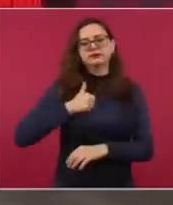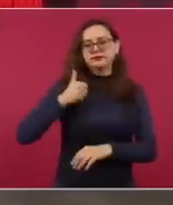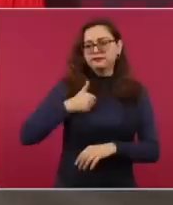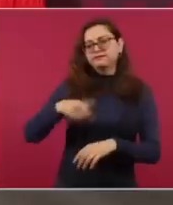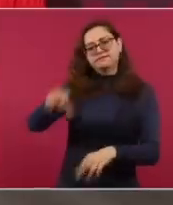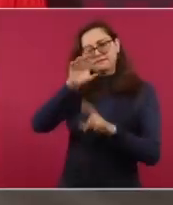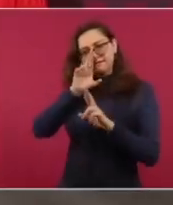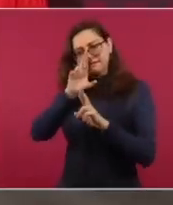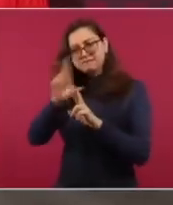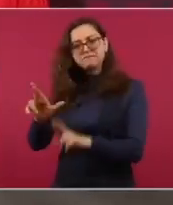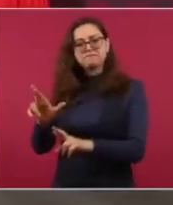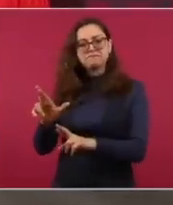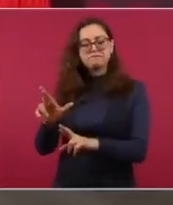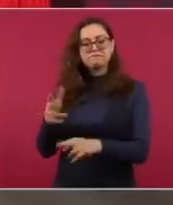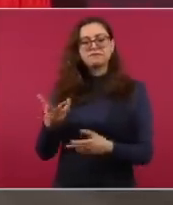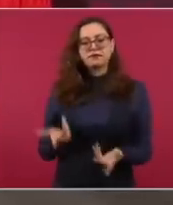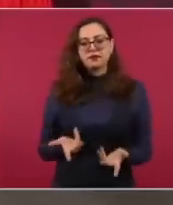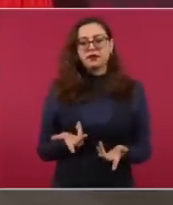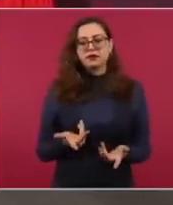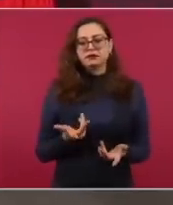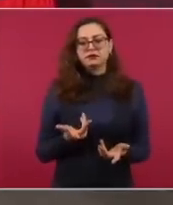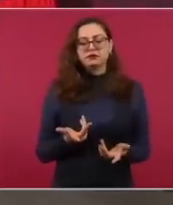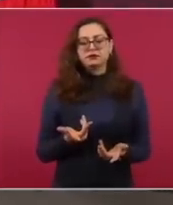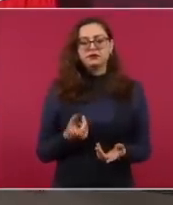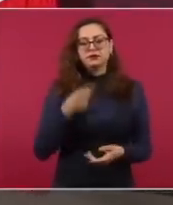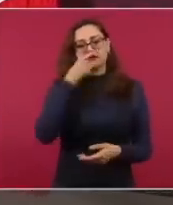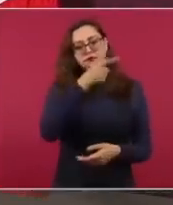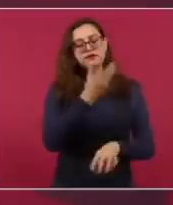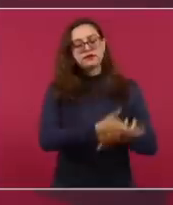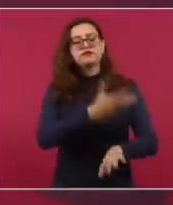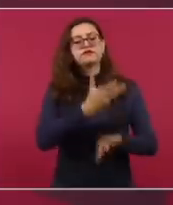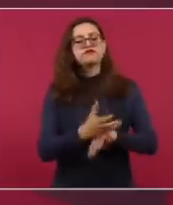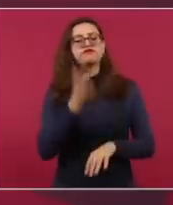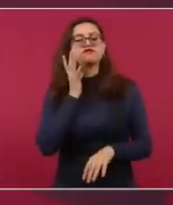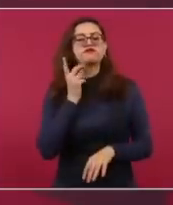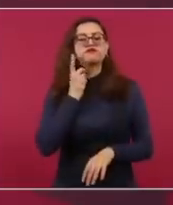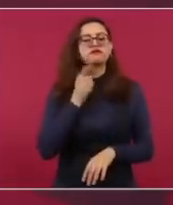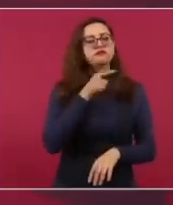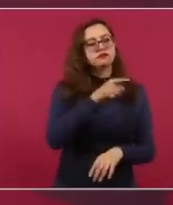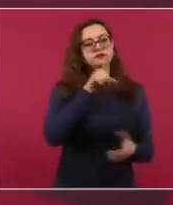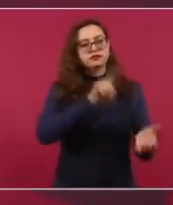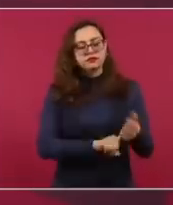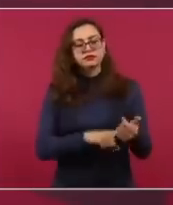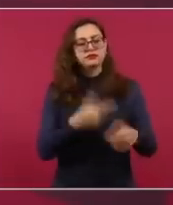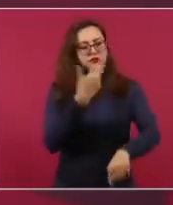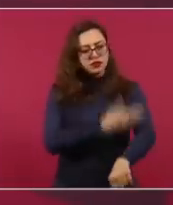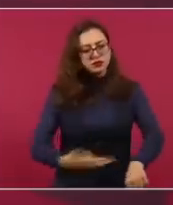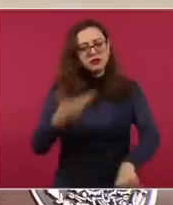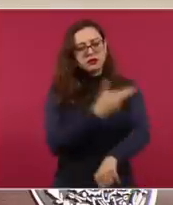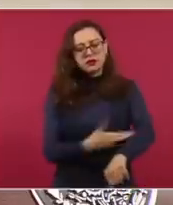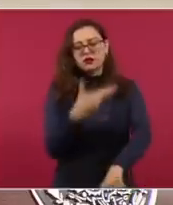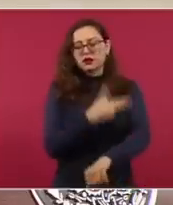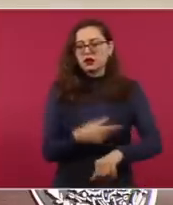que se siga insistiendo en el Congreso de Estados Unidos para la regularización de